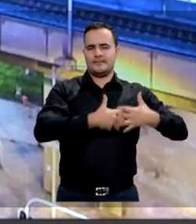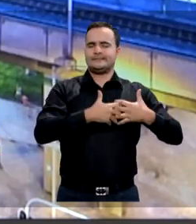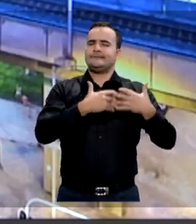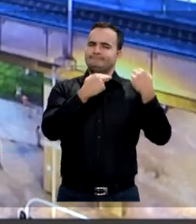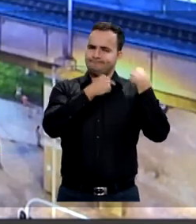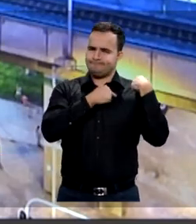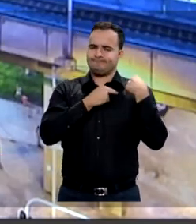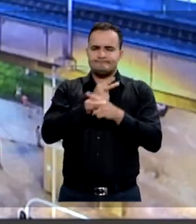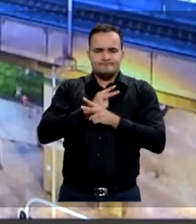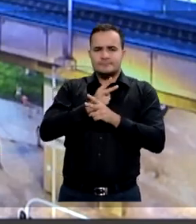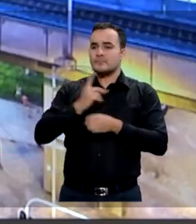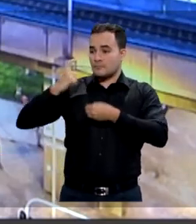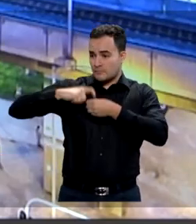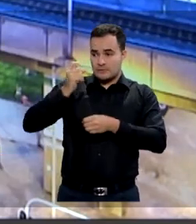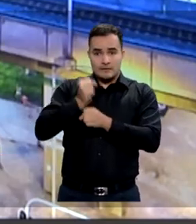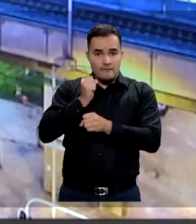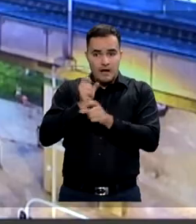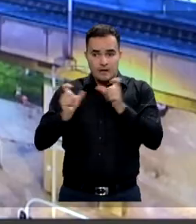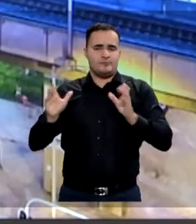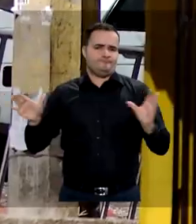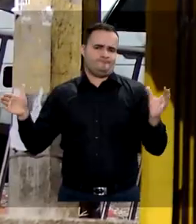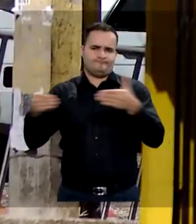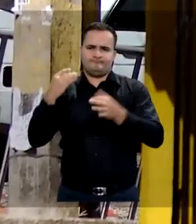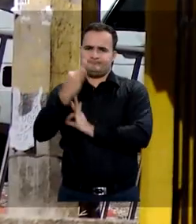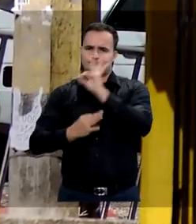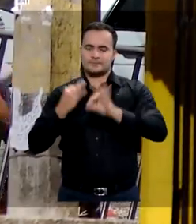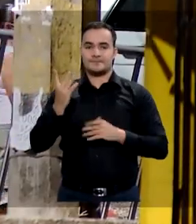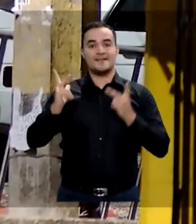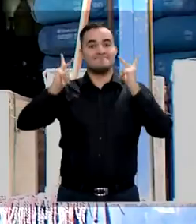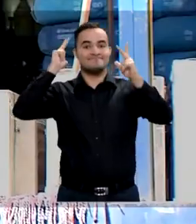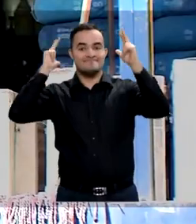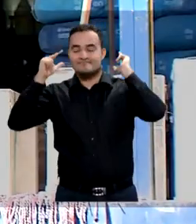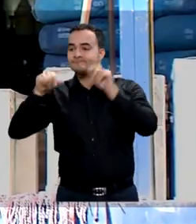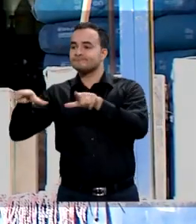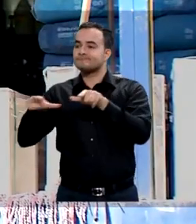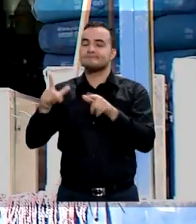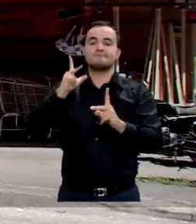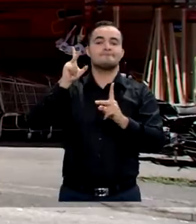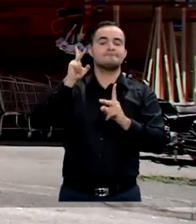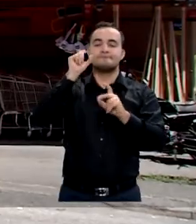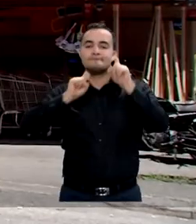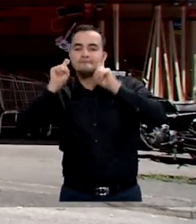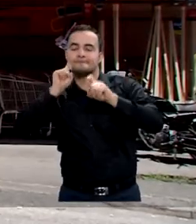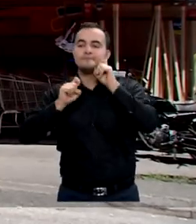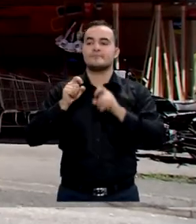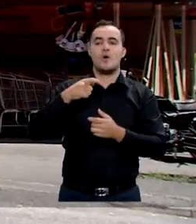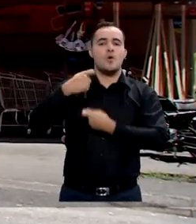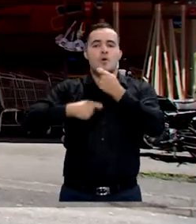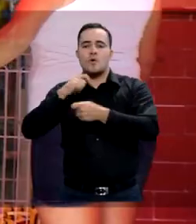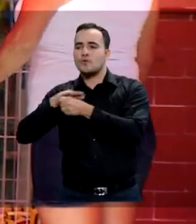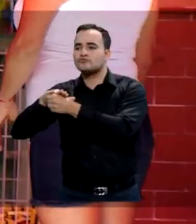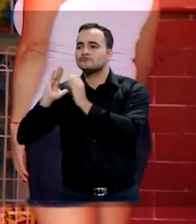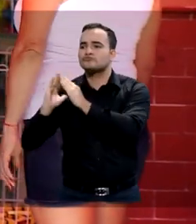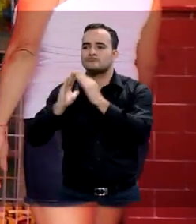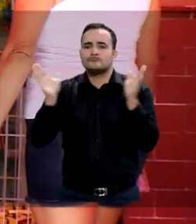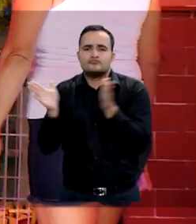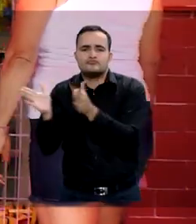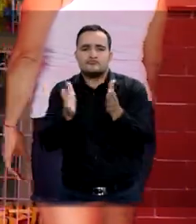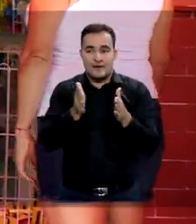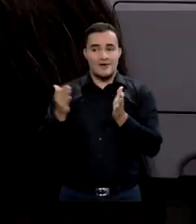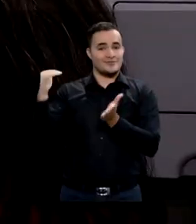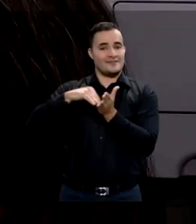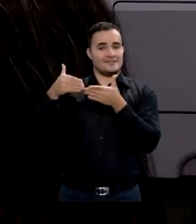a que los empresarios cuiden a sus empleados. Peluquerías, barberías, ferreterías y negocios de barrio han reiniciado